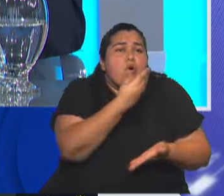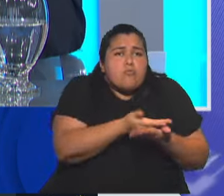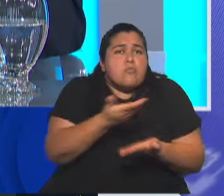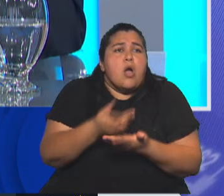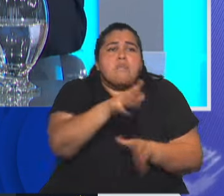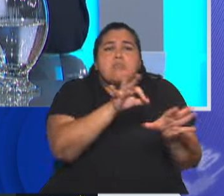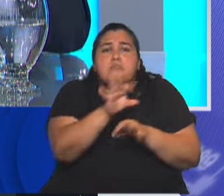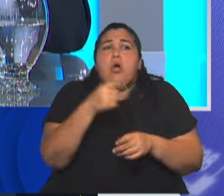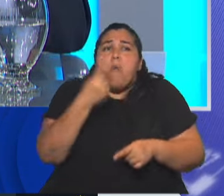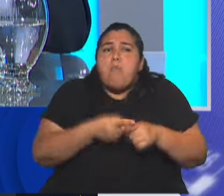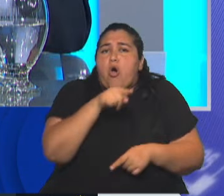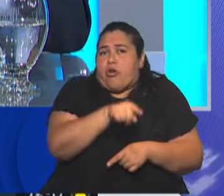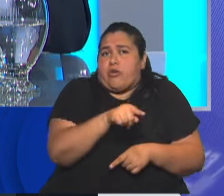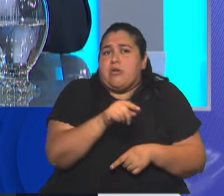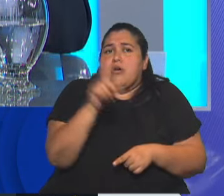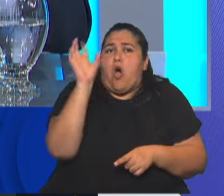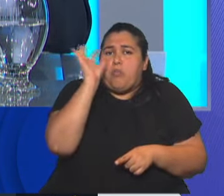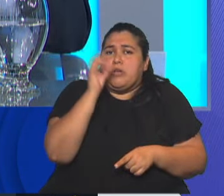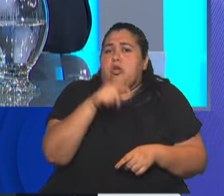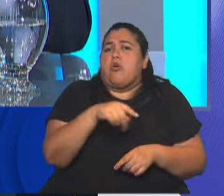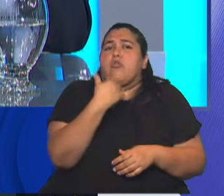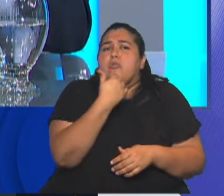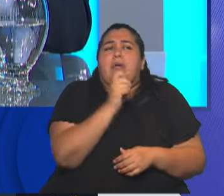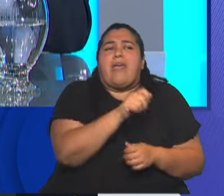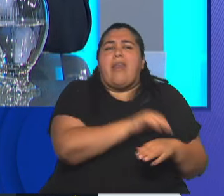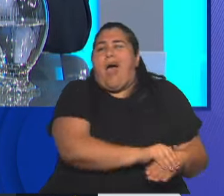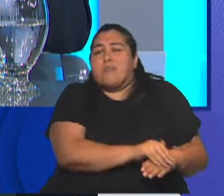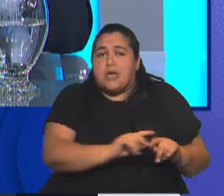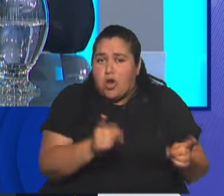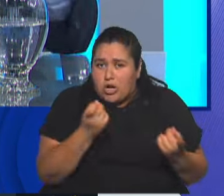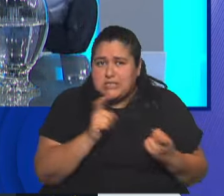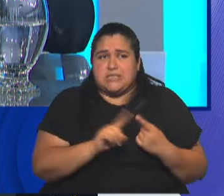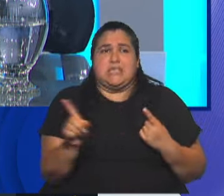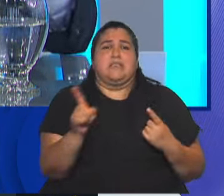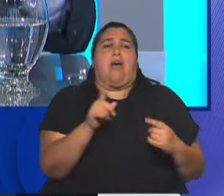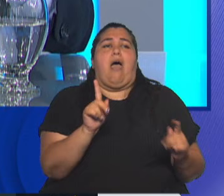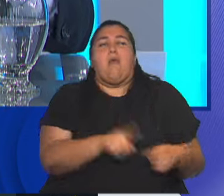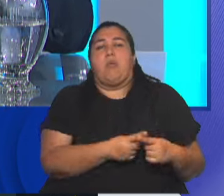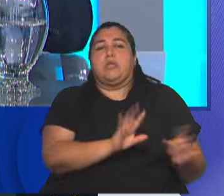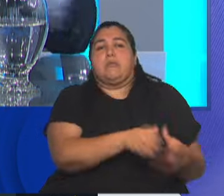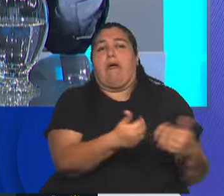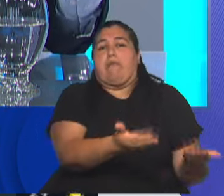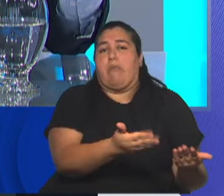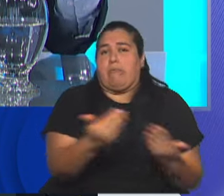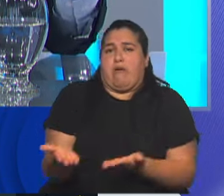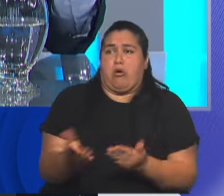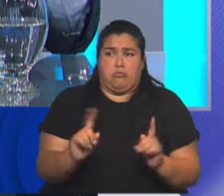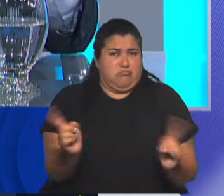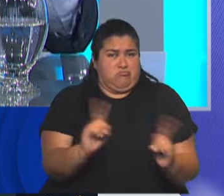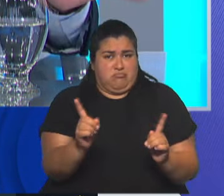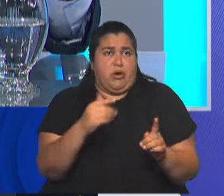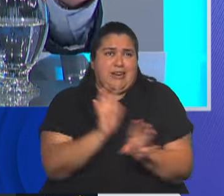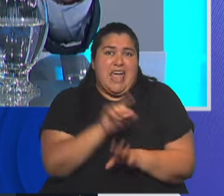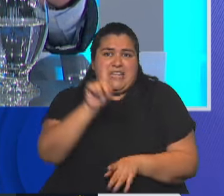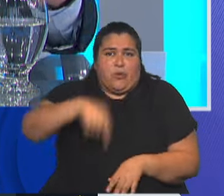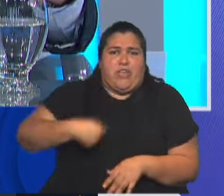idoneidad. No nos interesa ni el amiguismo, ni que sean políticos en un lado, ni del otro, que tanto mal lesó al país.